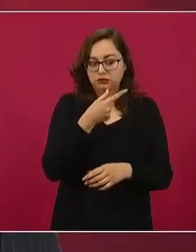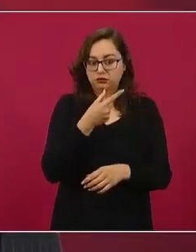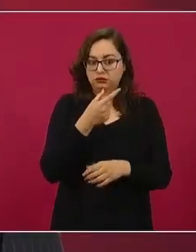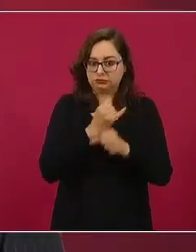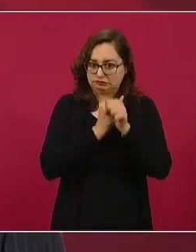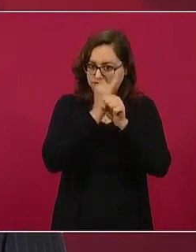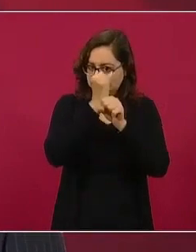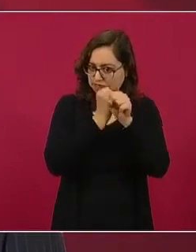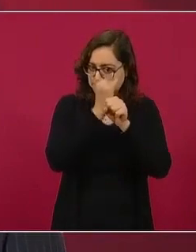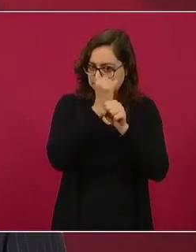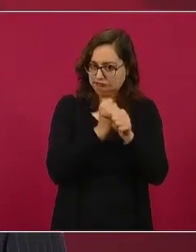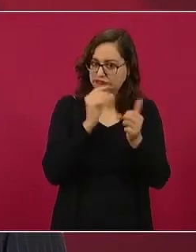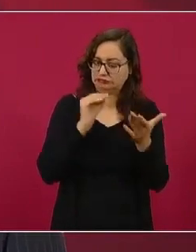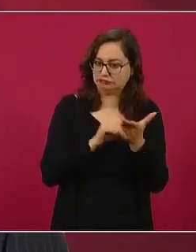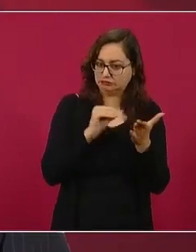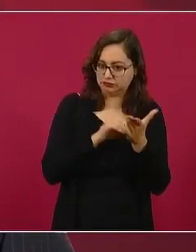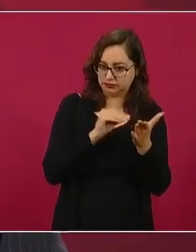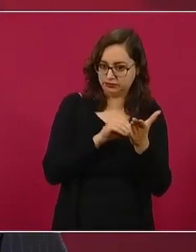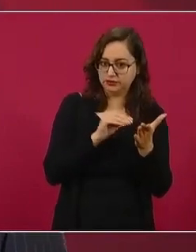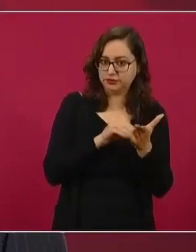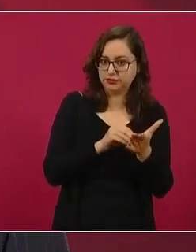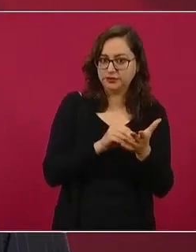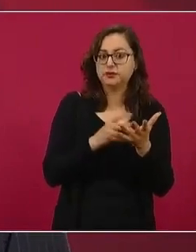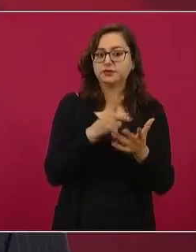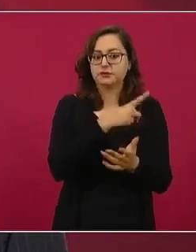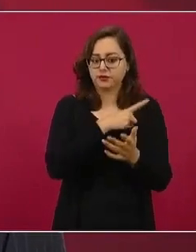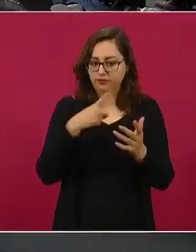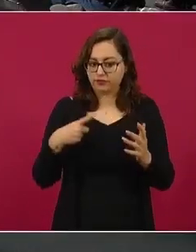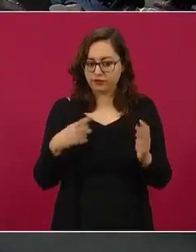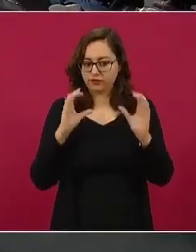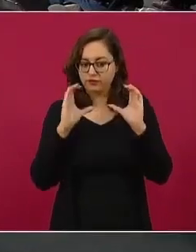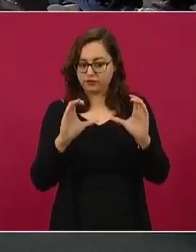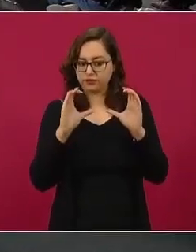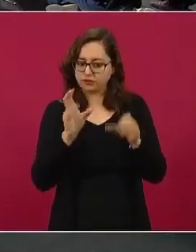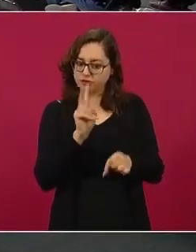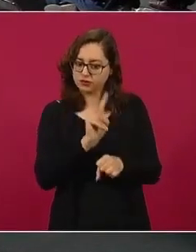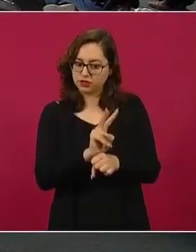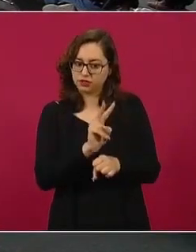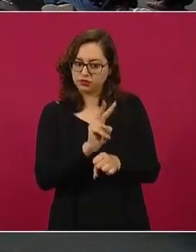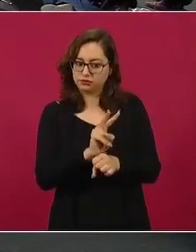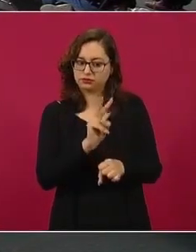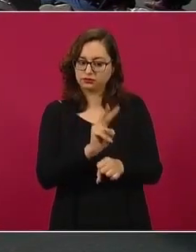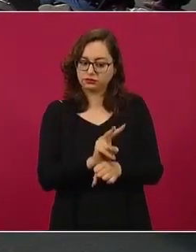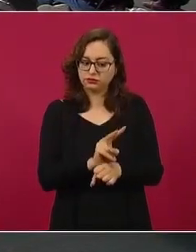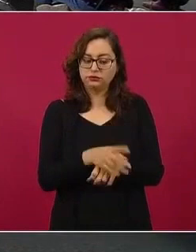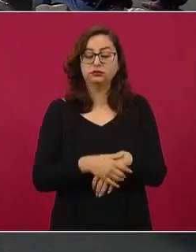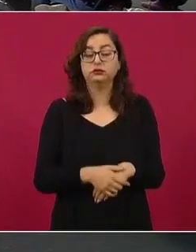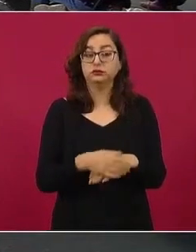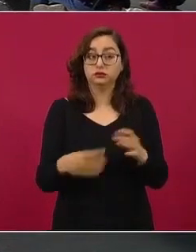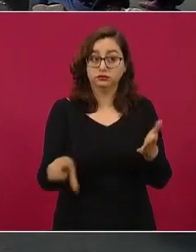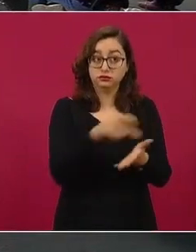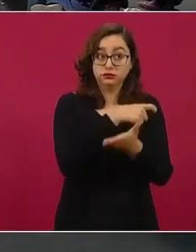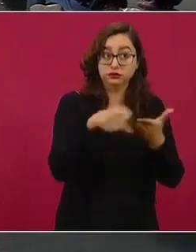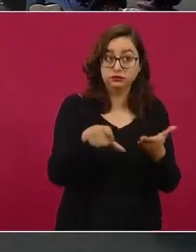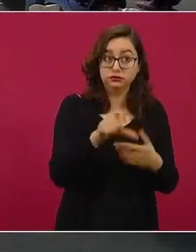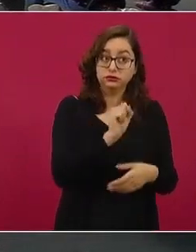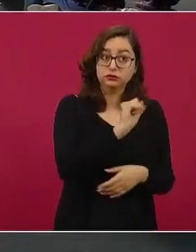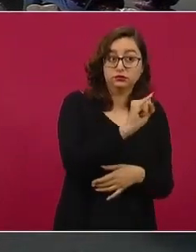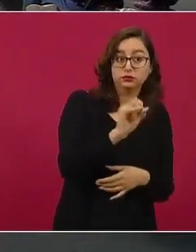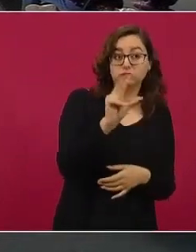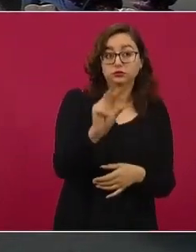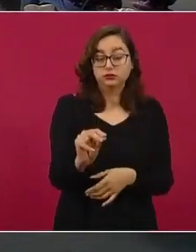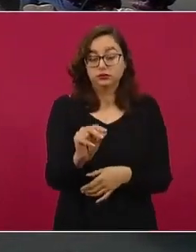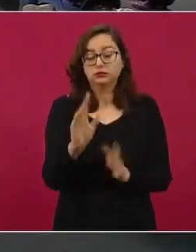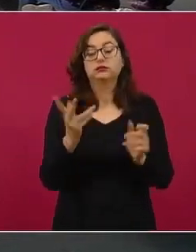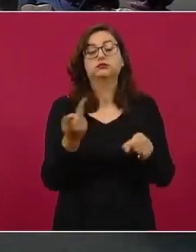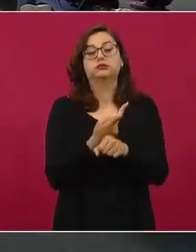merecen un monitoreo continuo. Respecto a posibles compras, nuestro presidente ha indicado